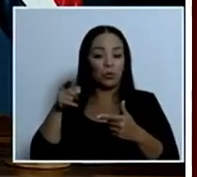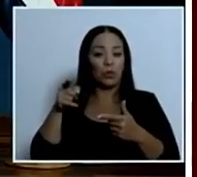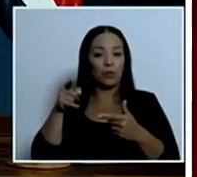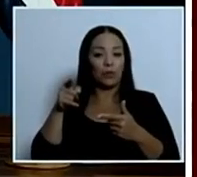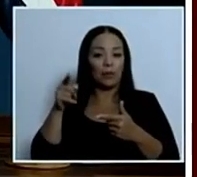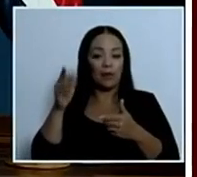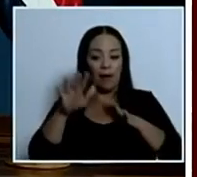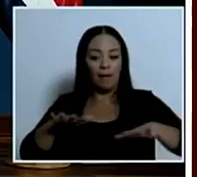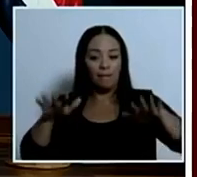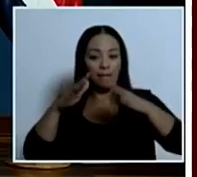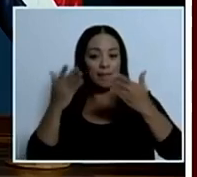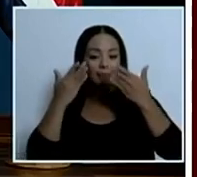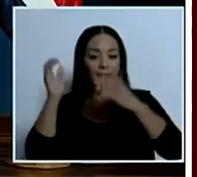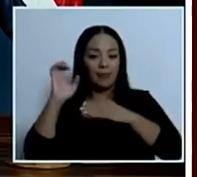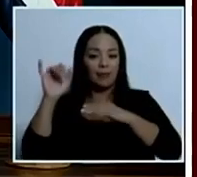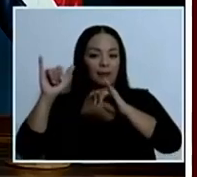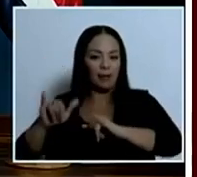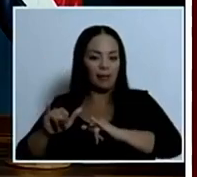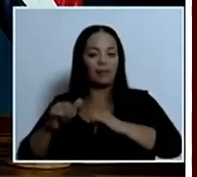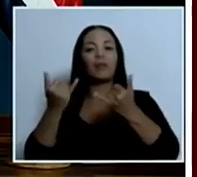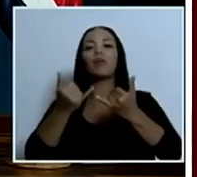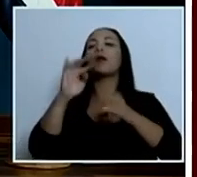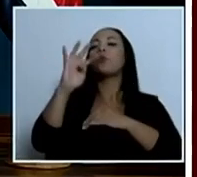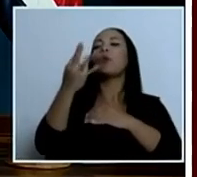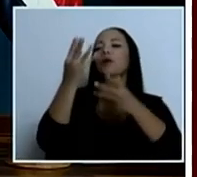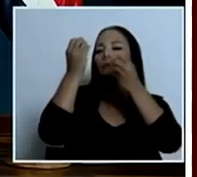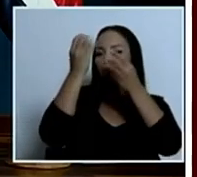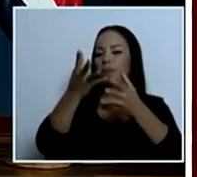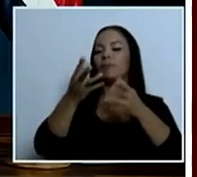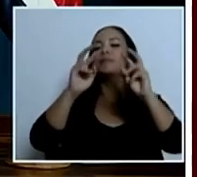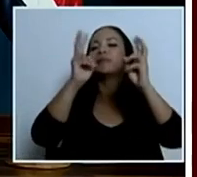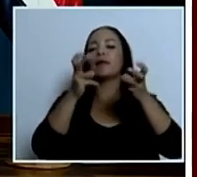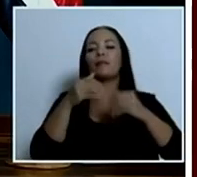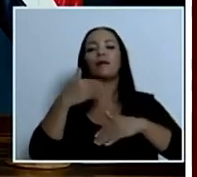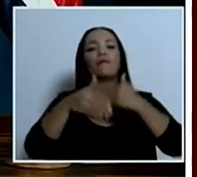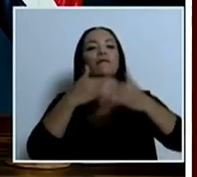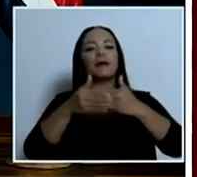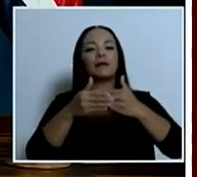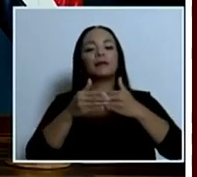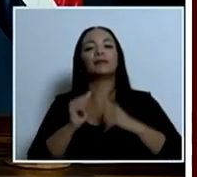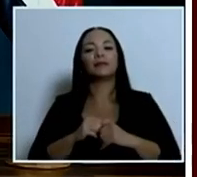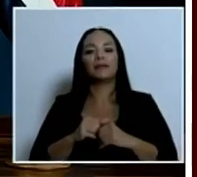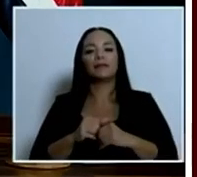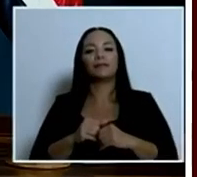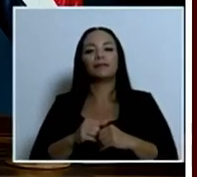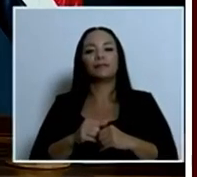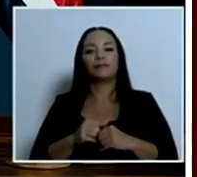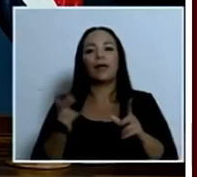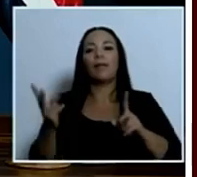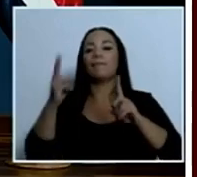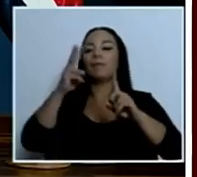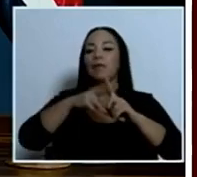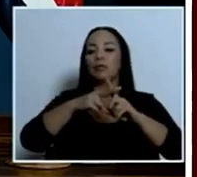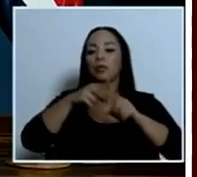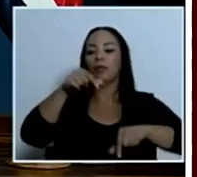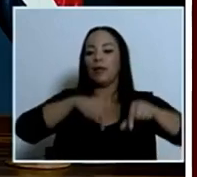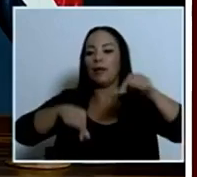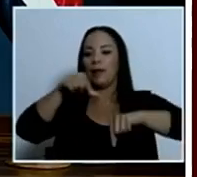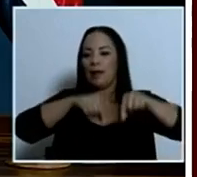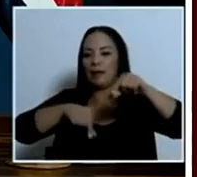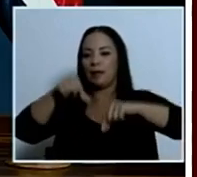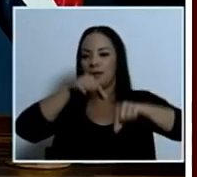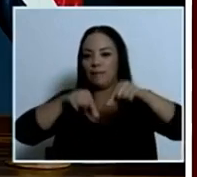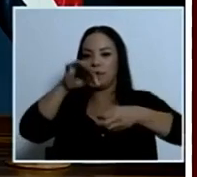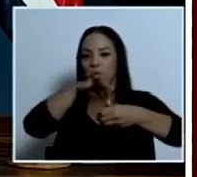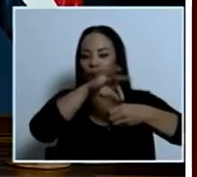para el cuarto anuncio, en el que hablaremos sobre el avance, sobre la aplicación del decreto de agroquímicos. Invitamos a pasar al frente también al señor